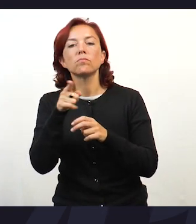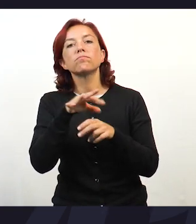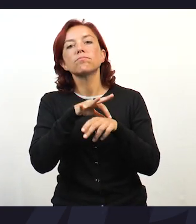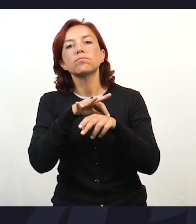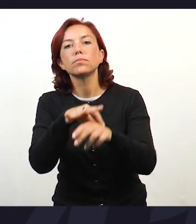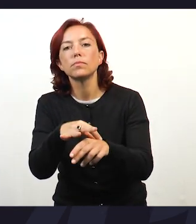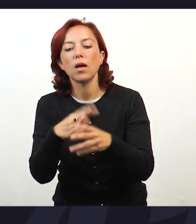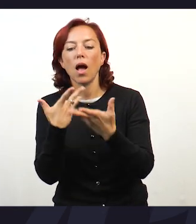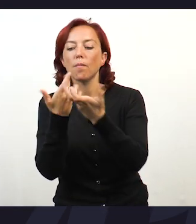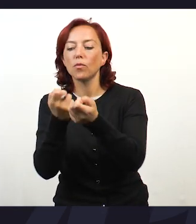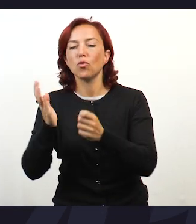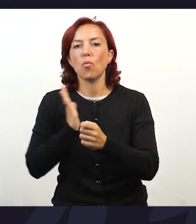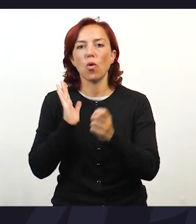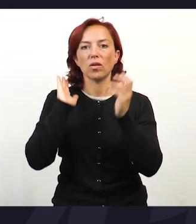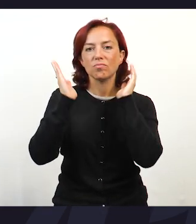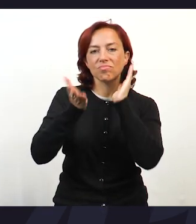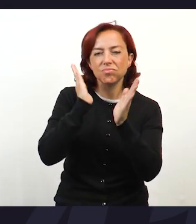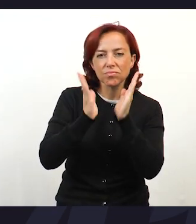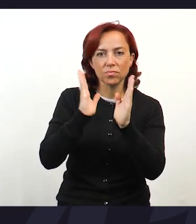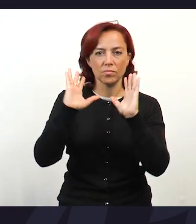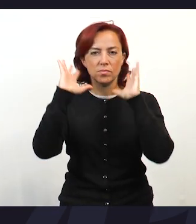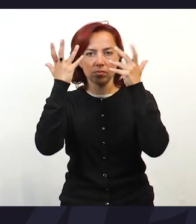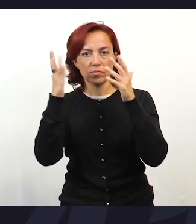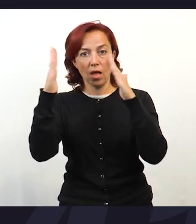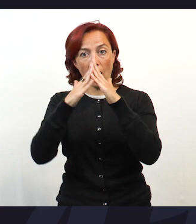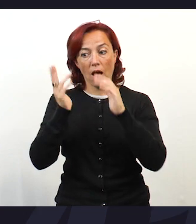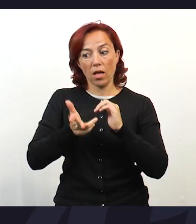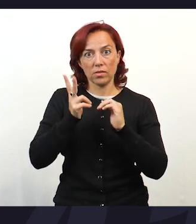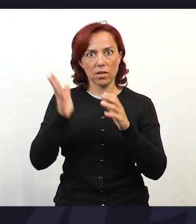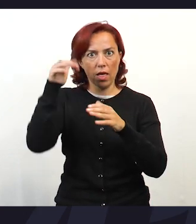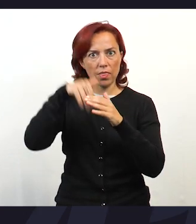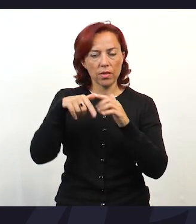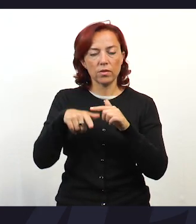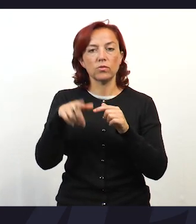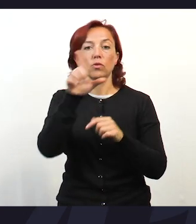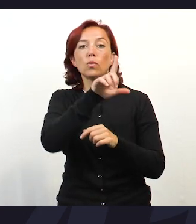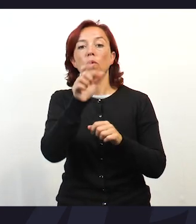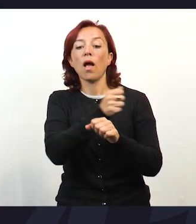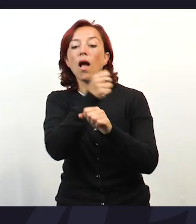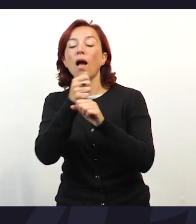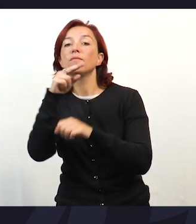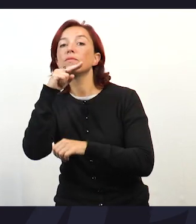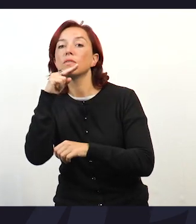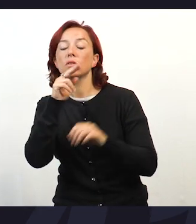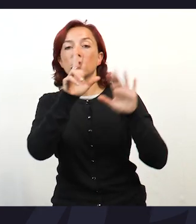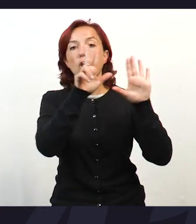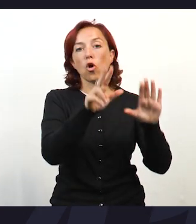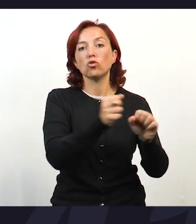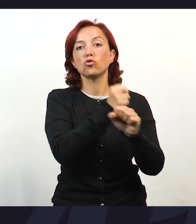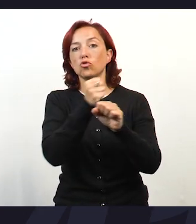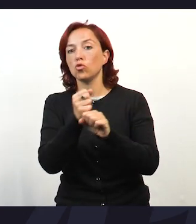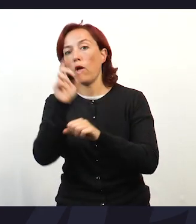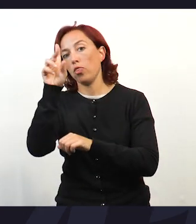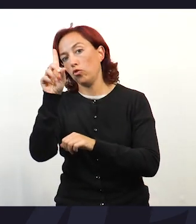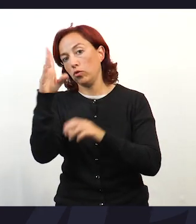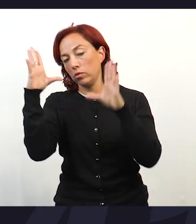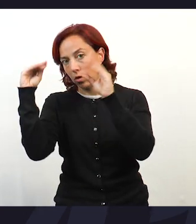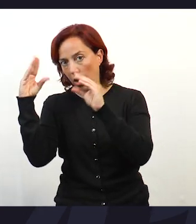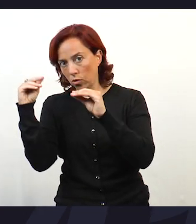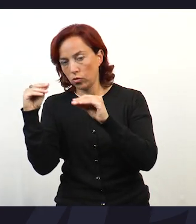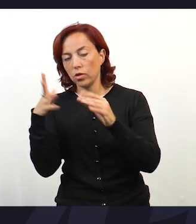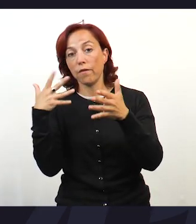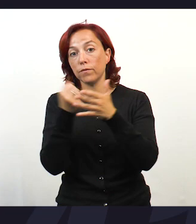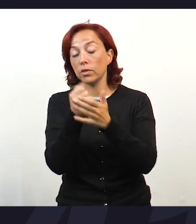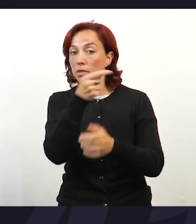orientación y apoyo a mujeres en situación de violencia doméstica. Funciona de lunes a viernes de 8 a 24